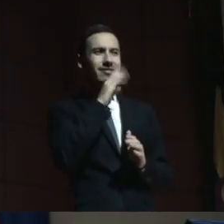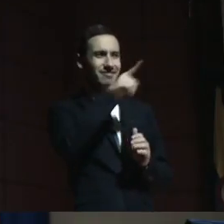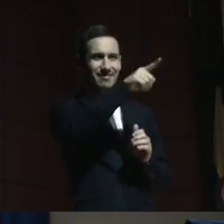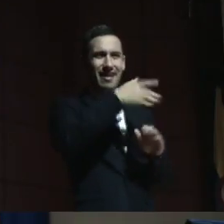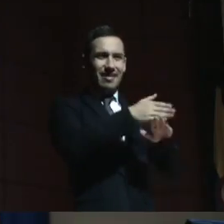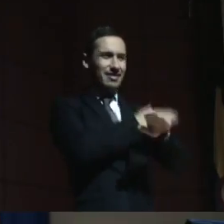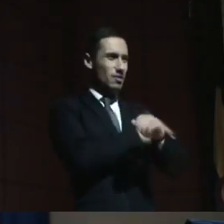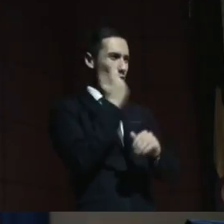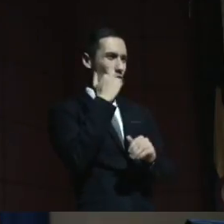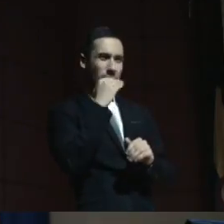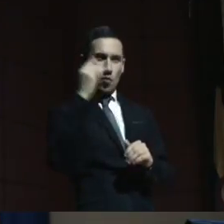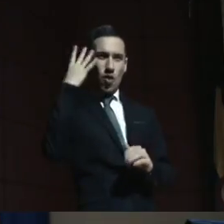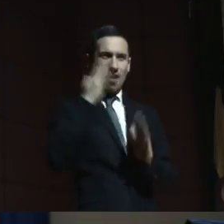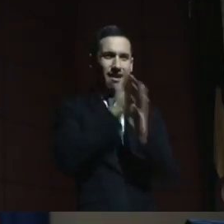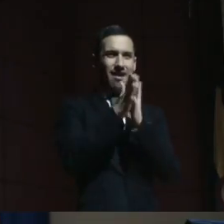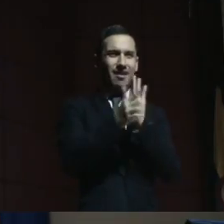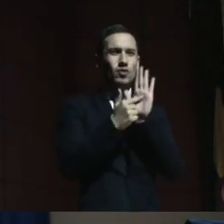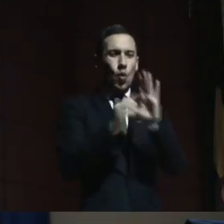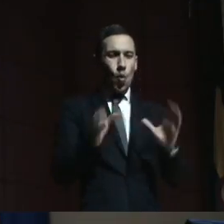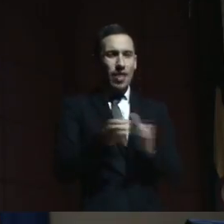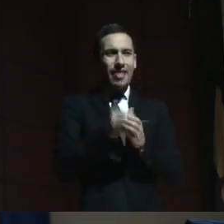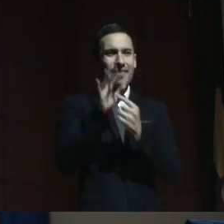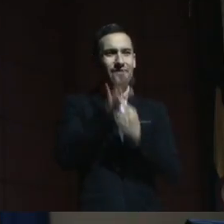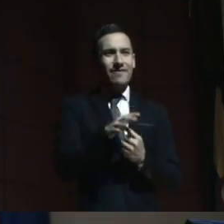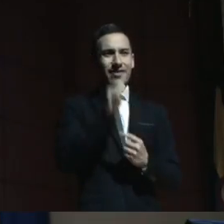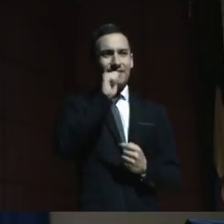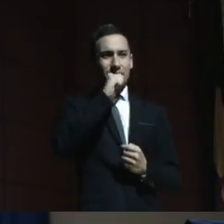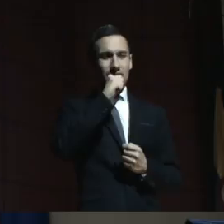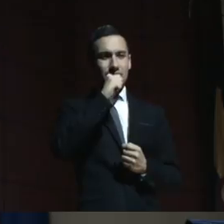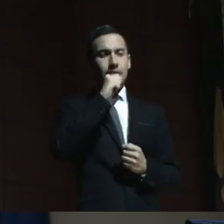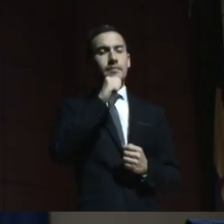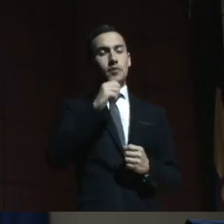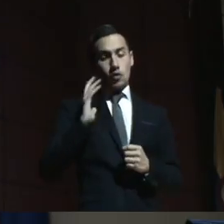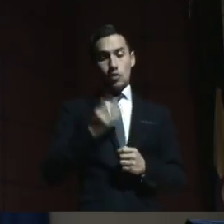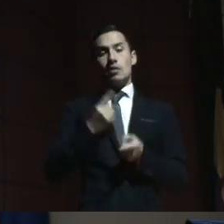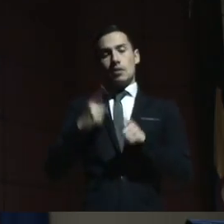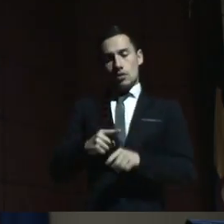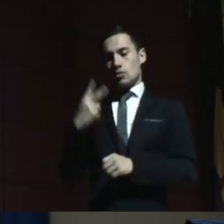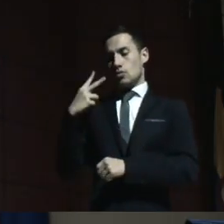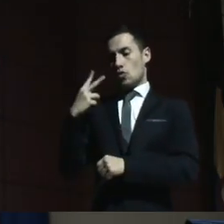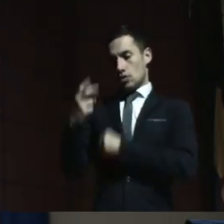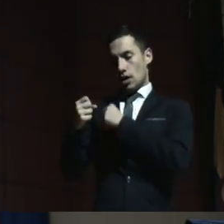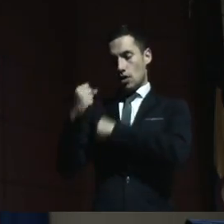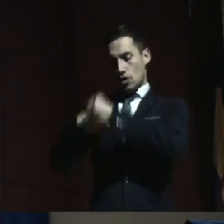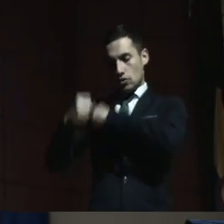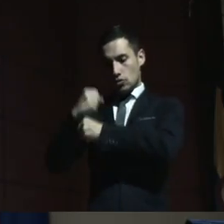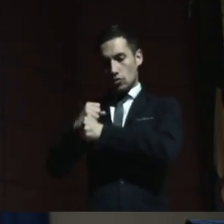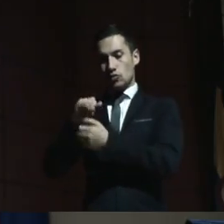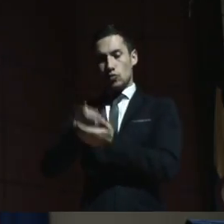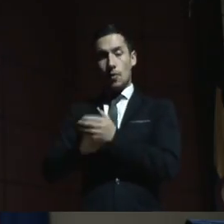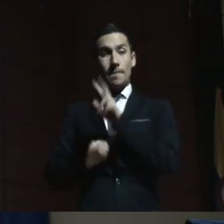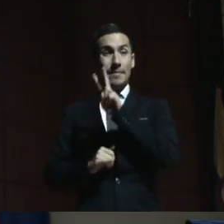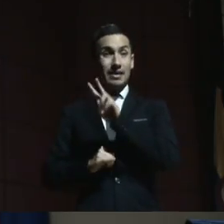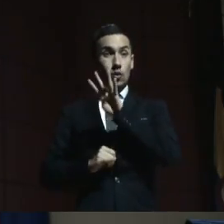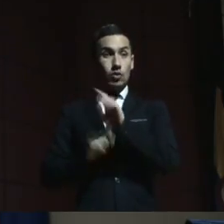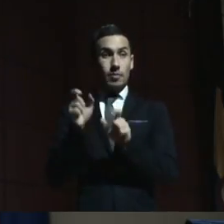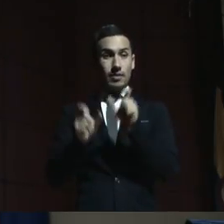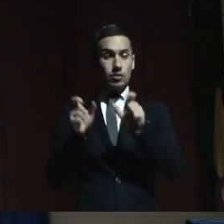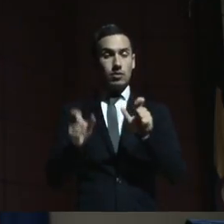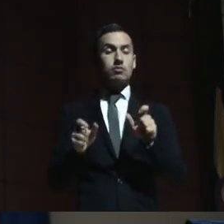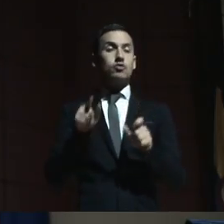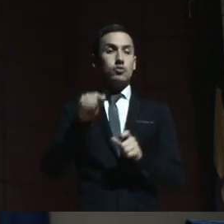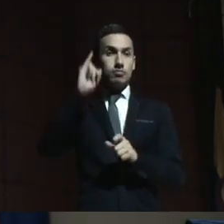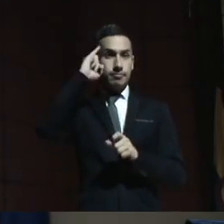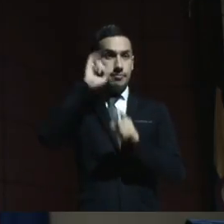con un proyecto que venimos haciendo ya va a ser dos años, con 24 personas con discapacidad intelectual y psicosocial,